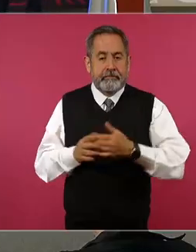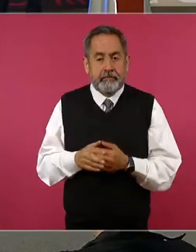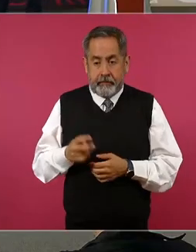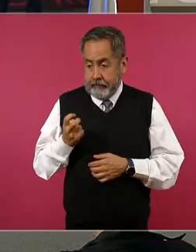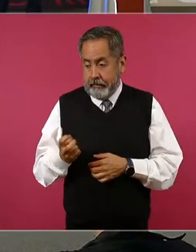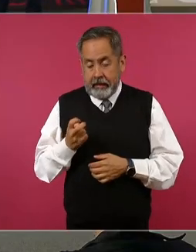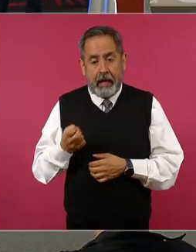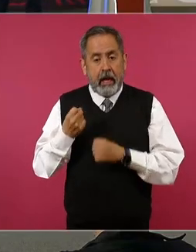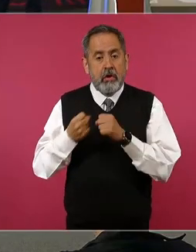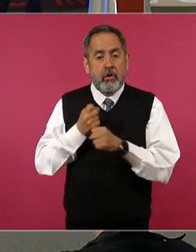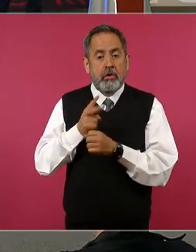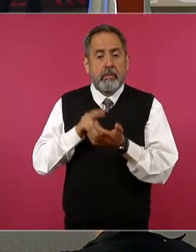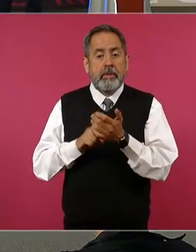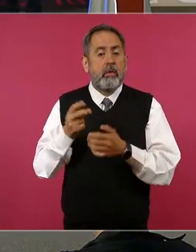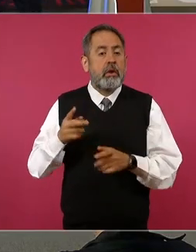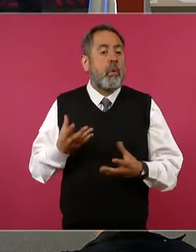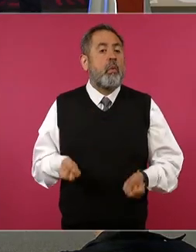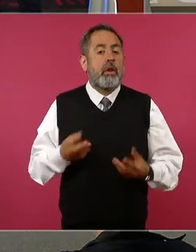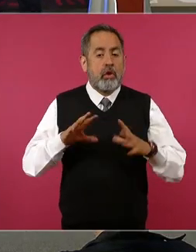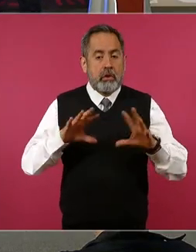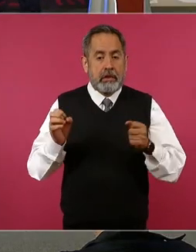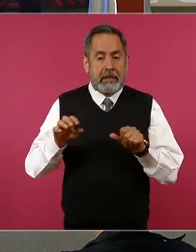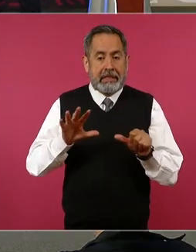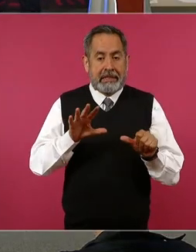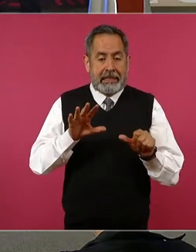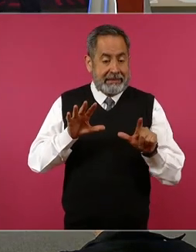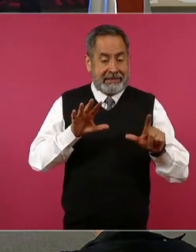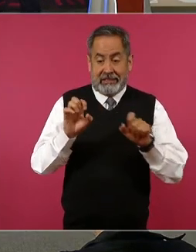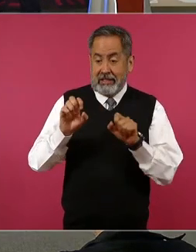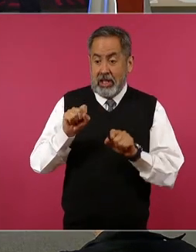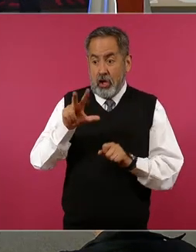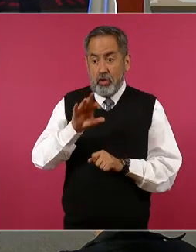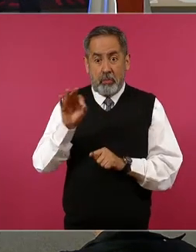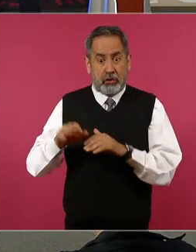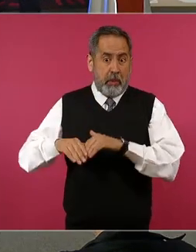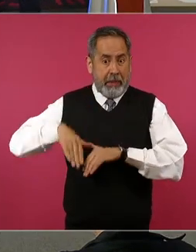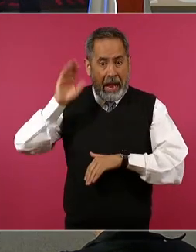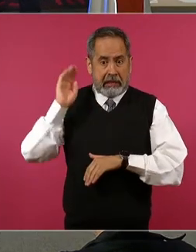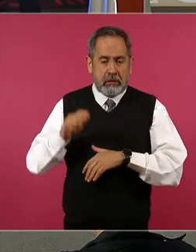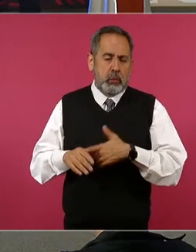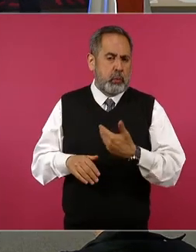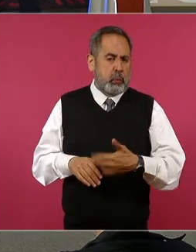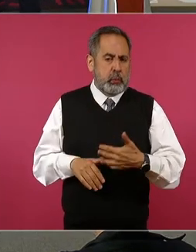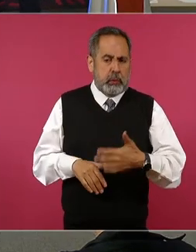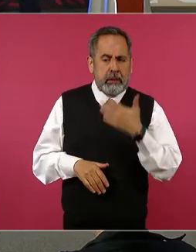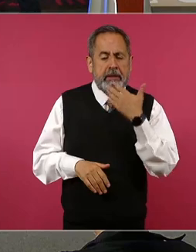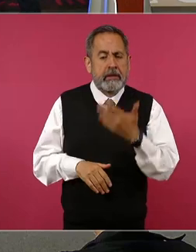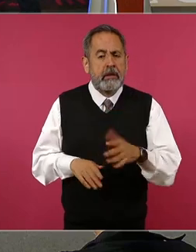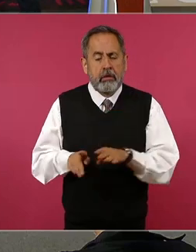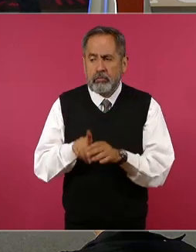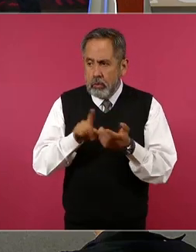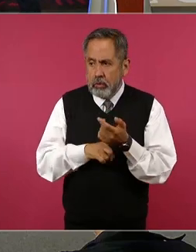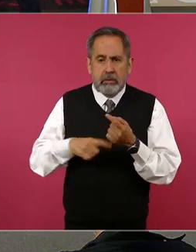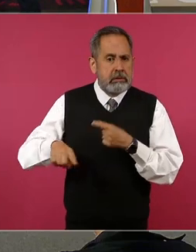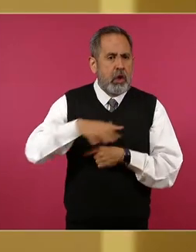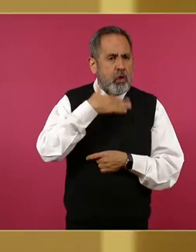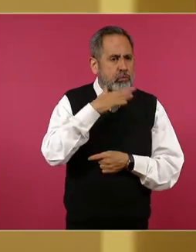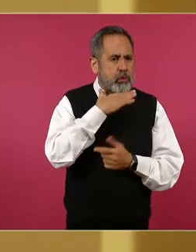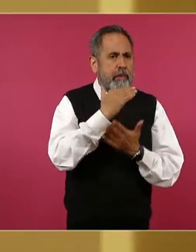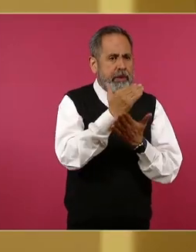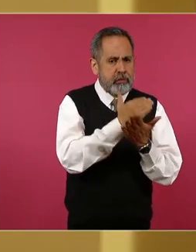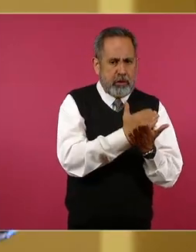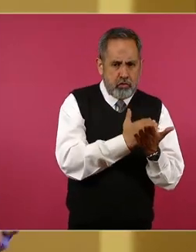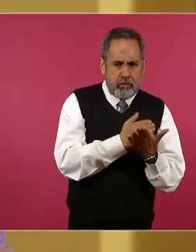2024 el incremento fue de 768 por ciento. Nos da mucho gusto no solamente abatir la corrupción,